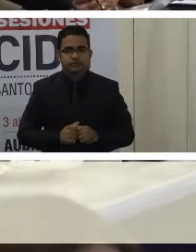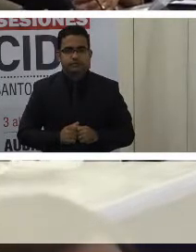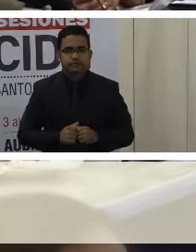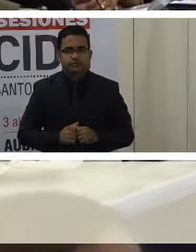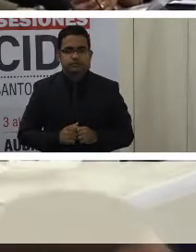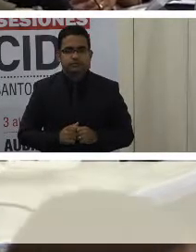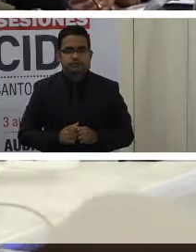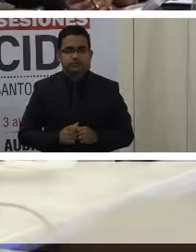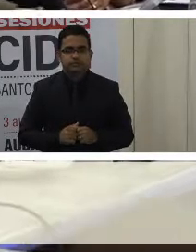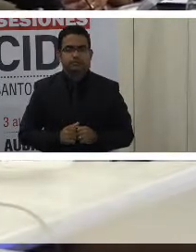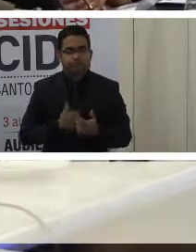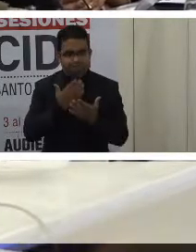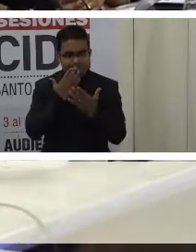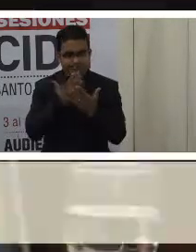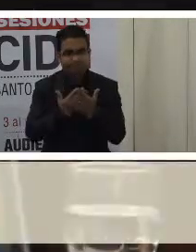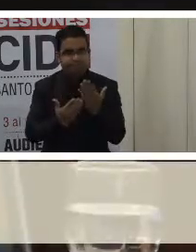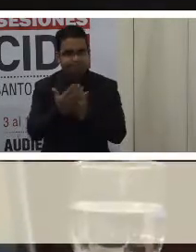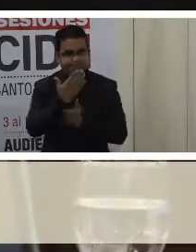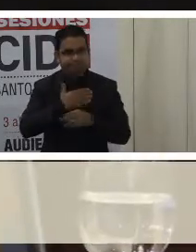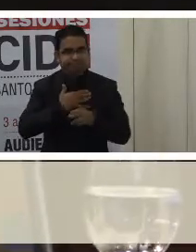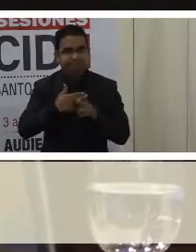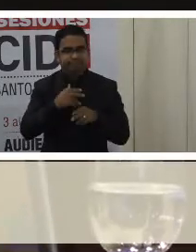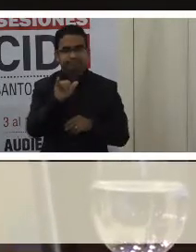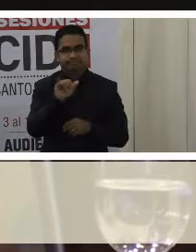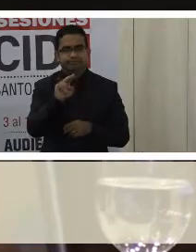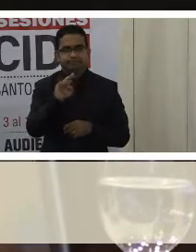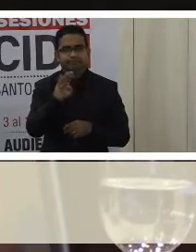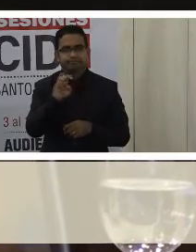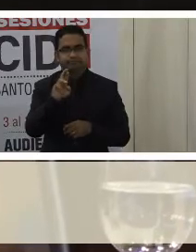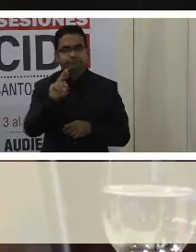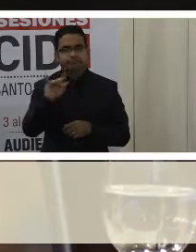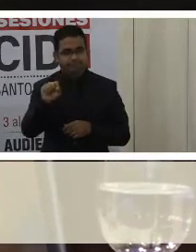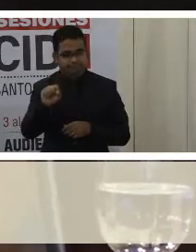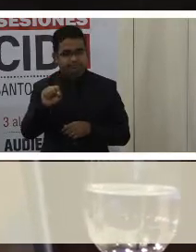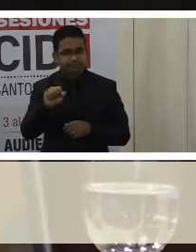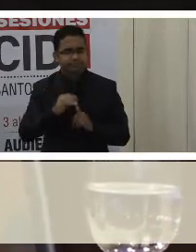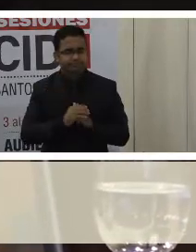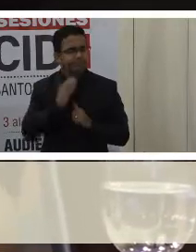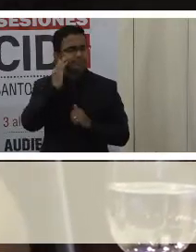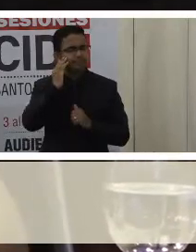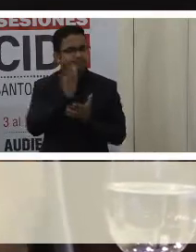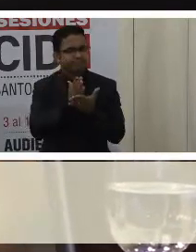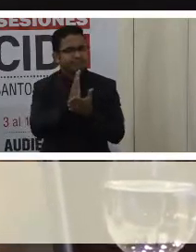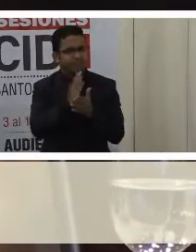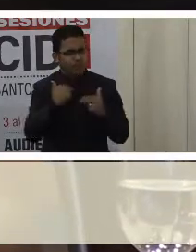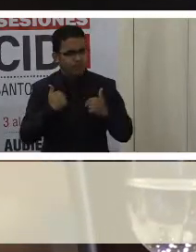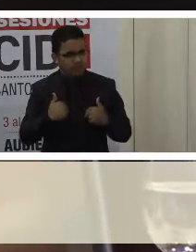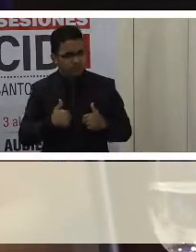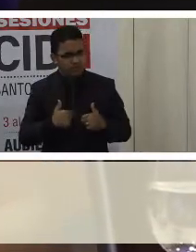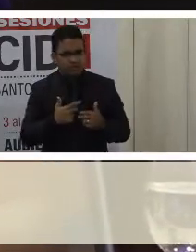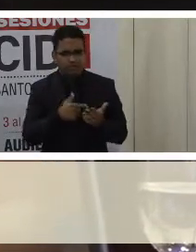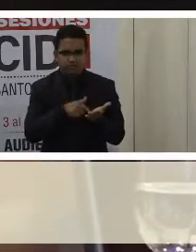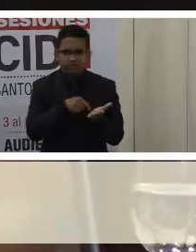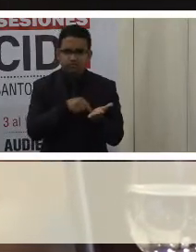Muy buenos días. Yudertis Aguilar, Proea. Los derechos de las personas con discapacidad están consagrados en la Constitución de la